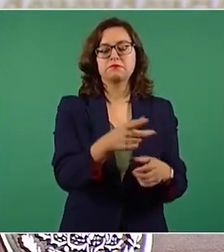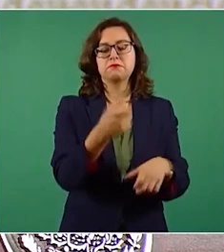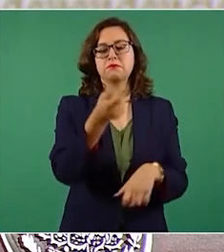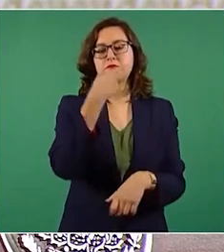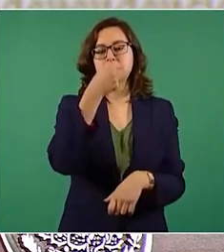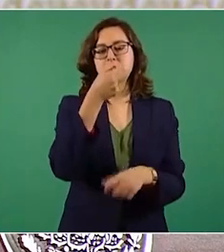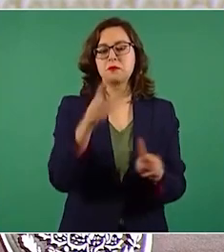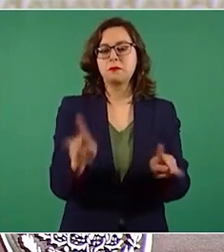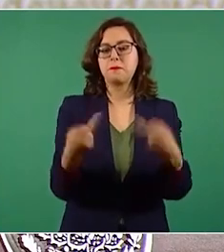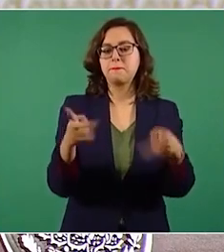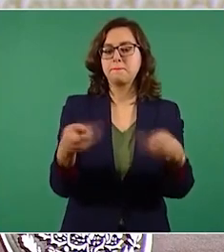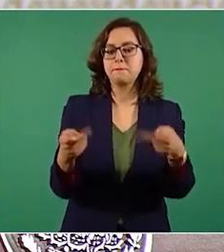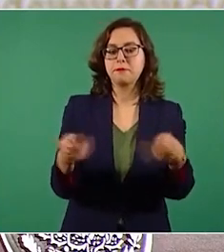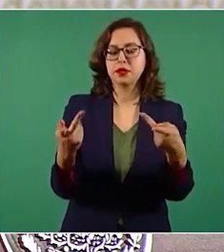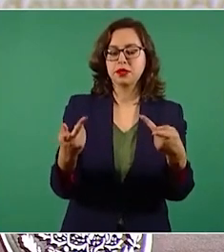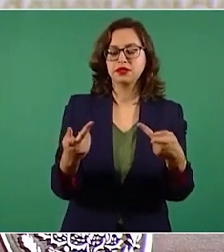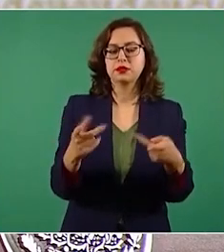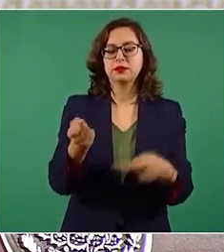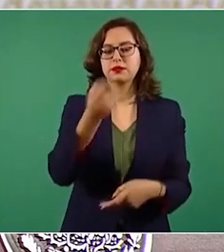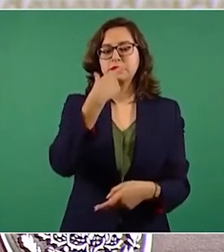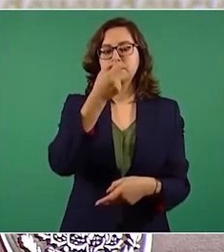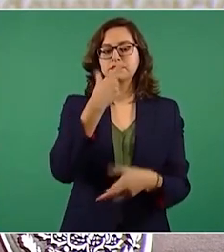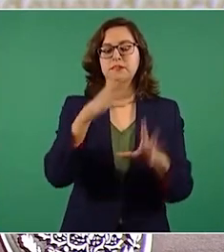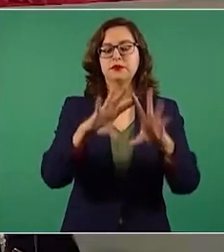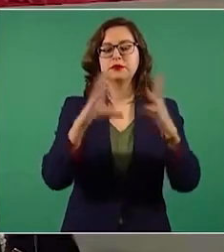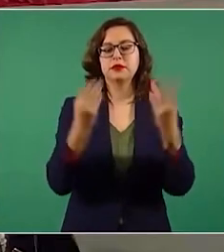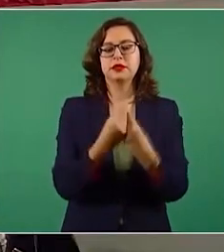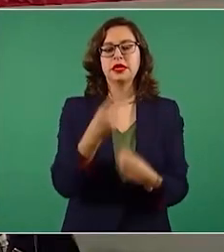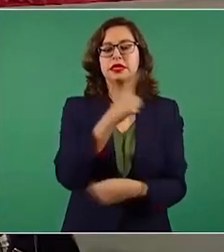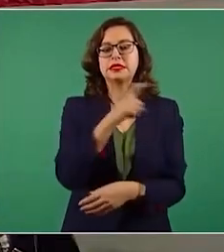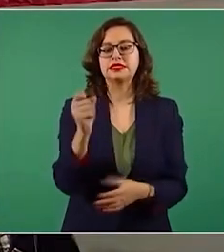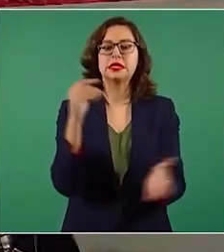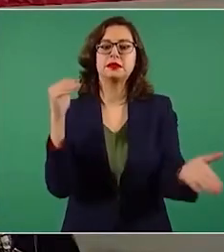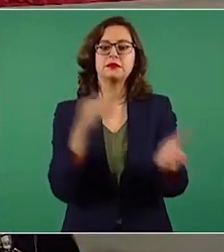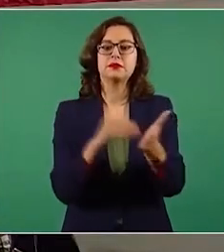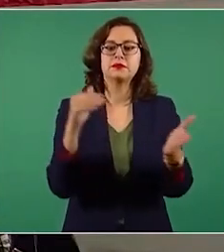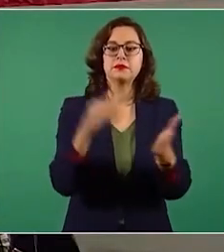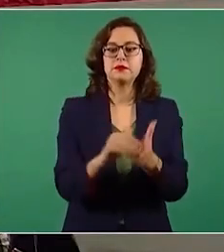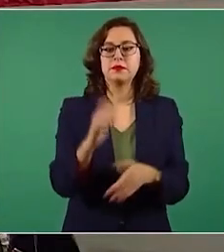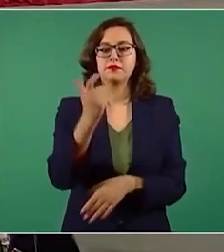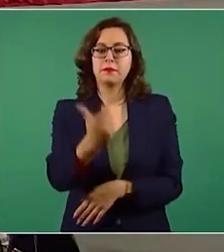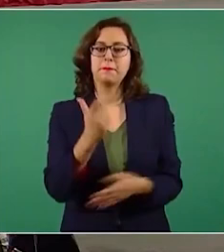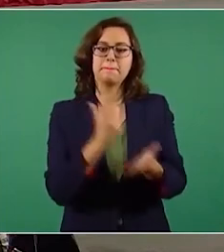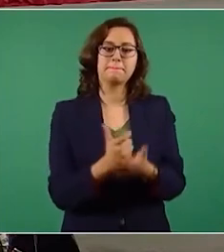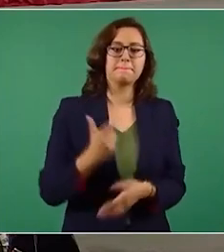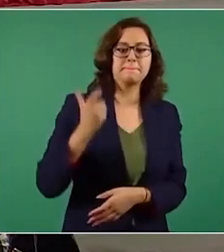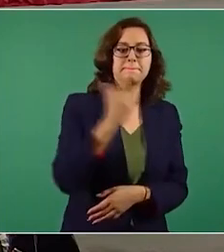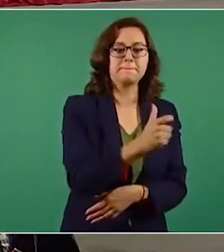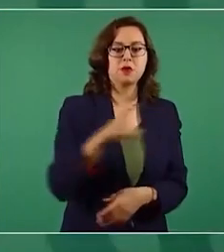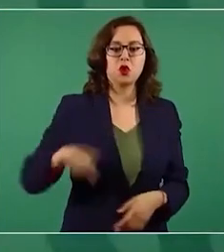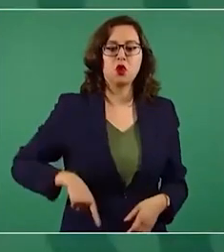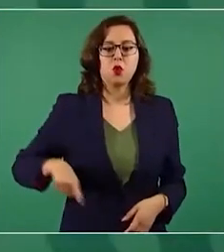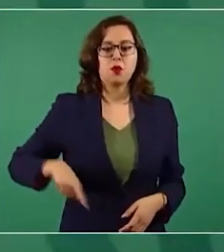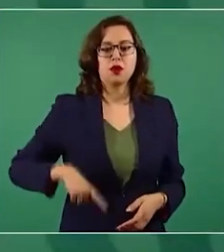alrededor de 100 mil millones de pesos y tres